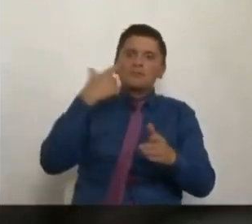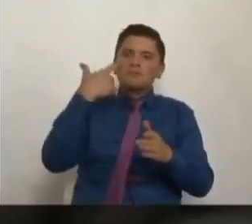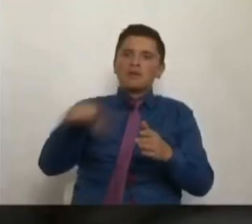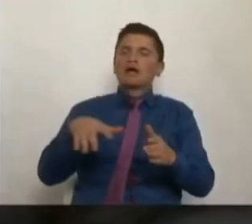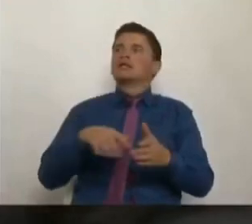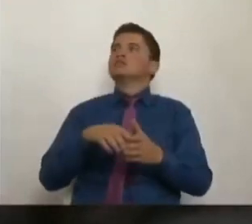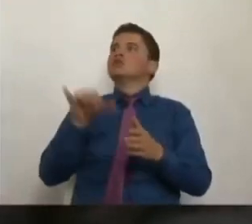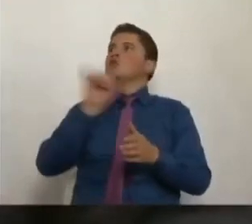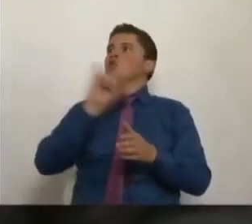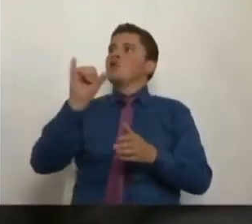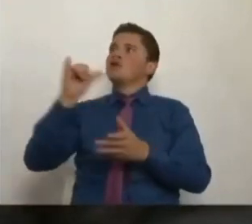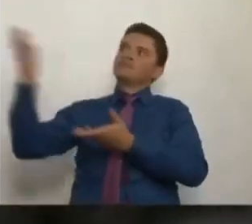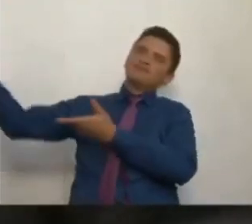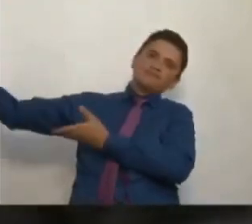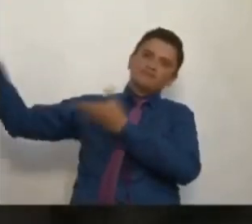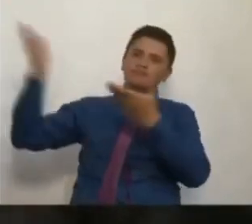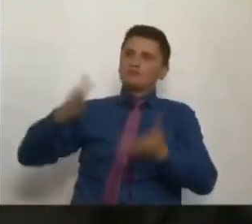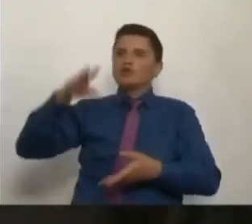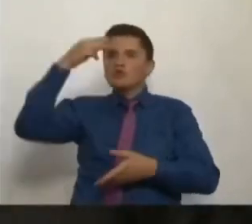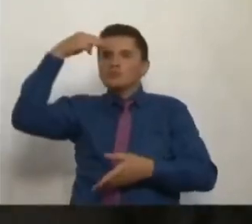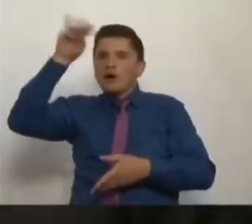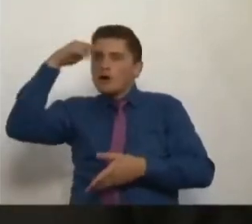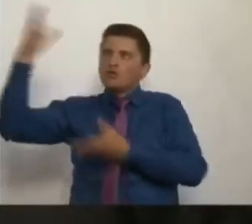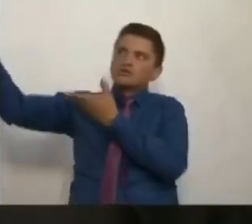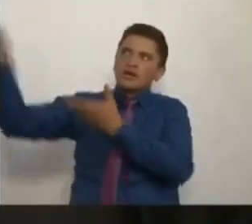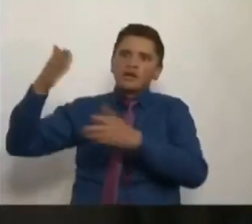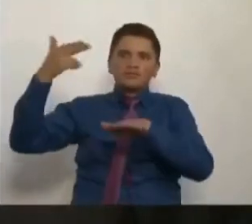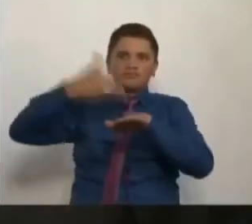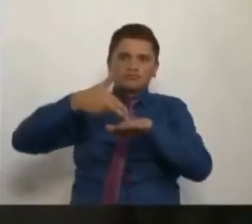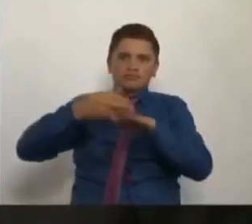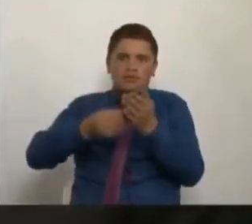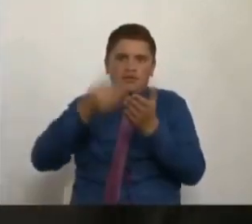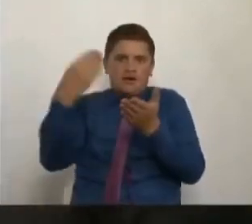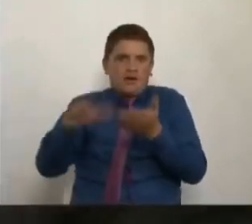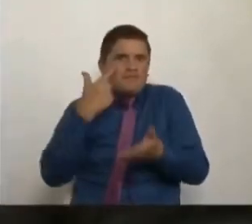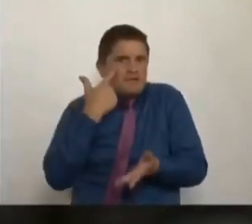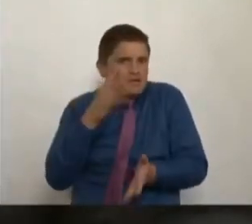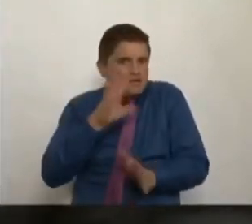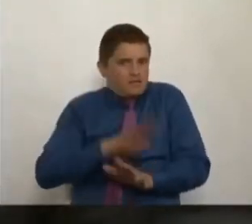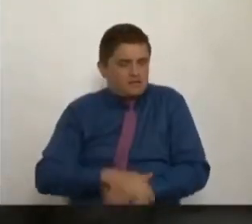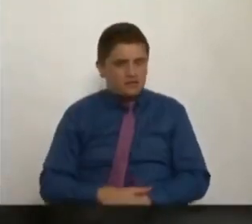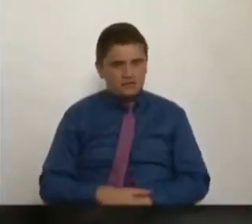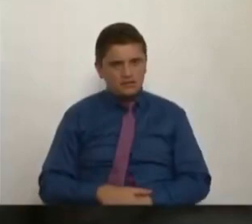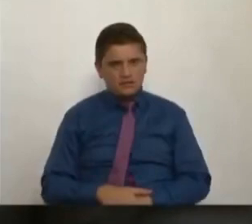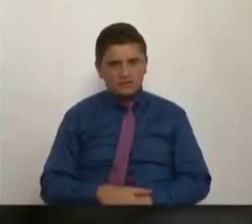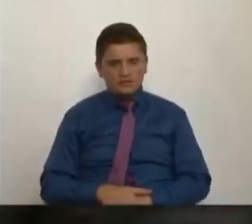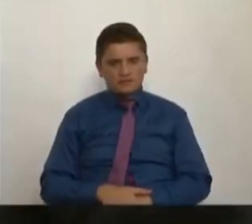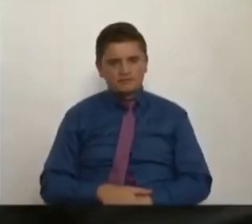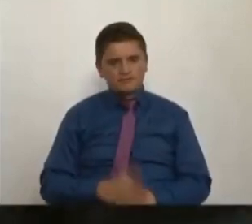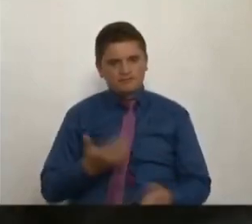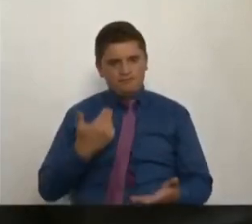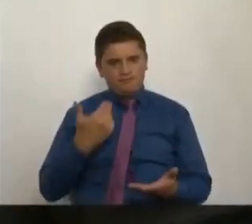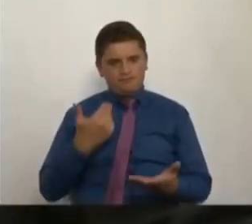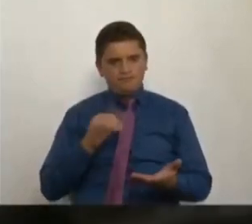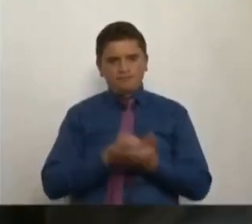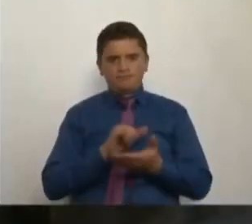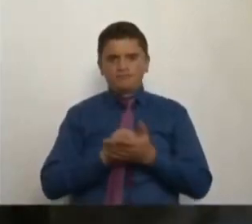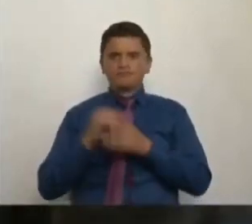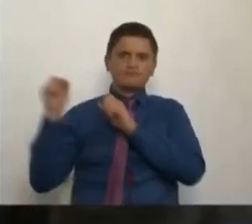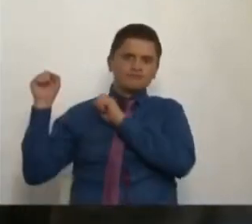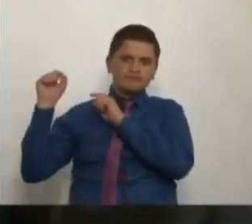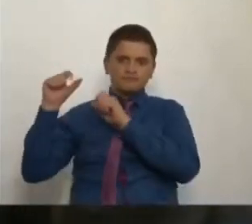importado desde la costa del Golfo de México, de Estados Unidos. Estamos subsidiando un sector como el